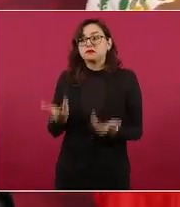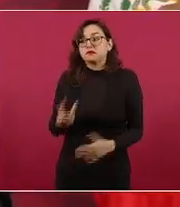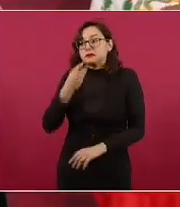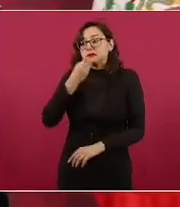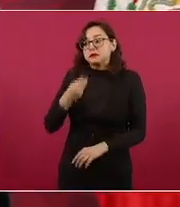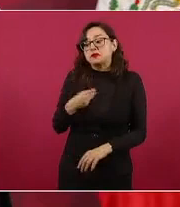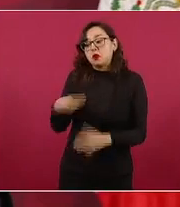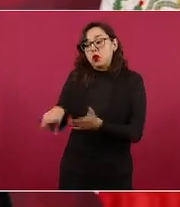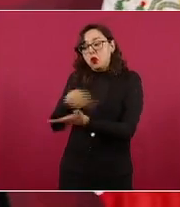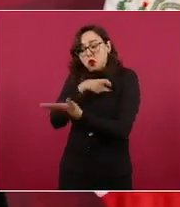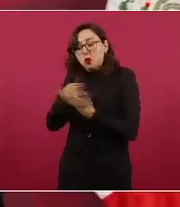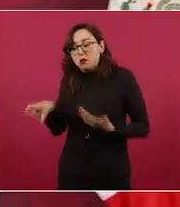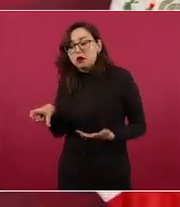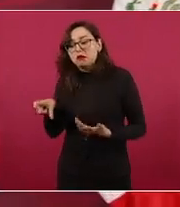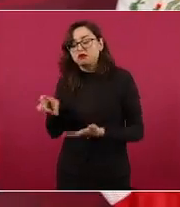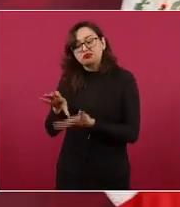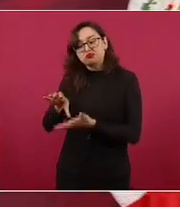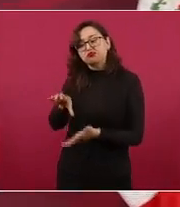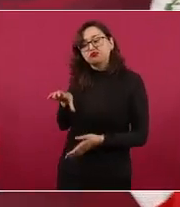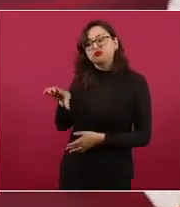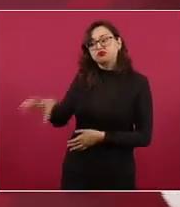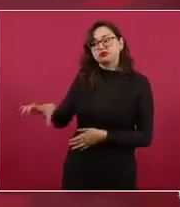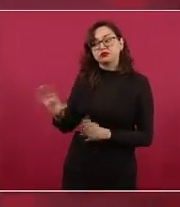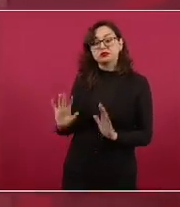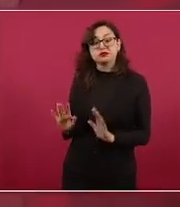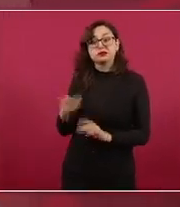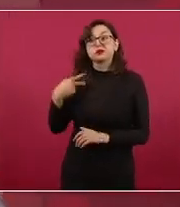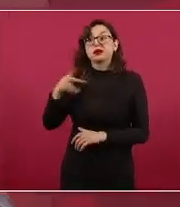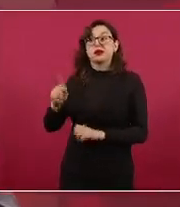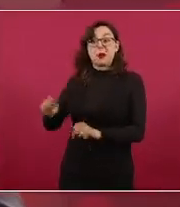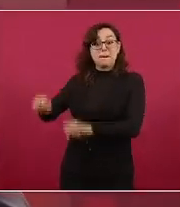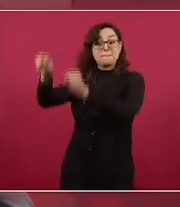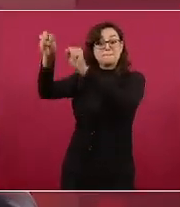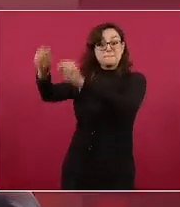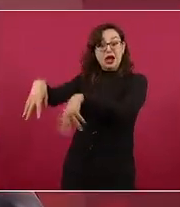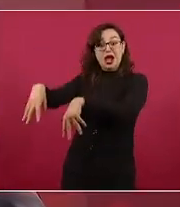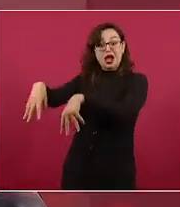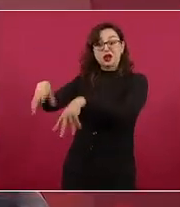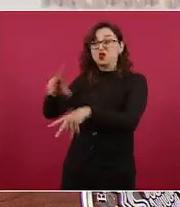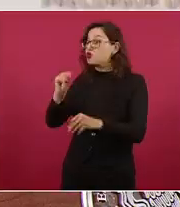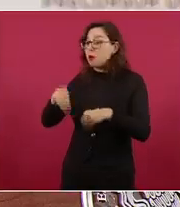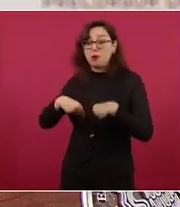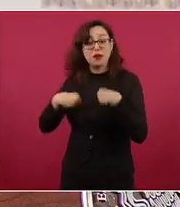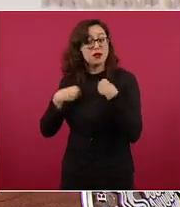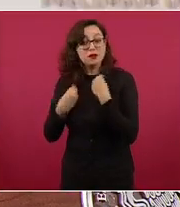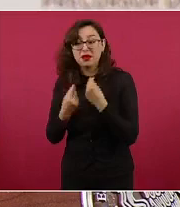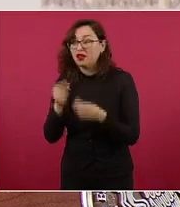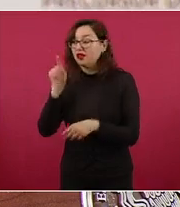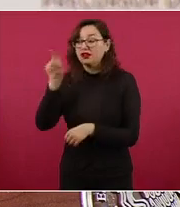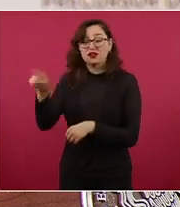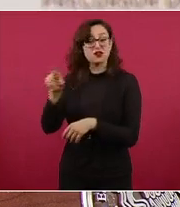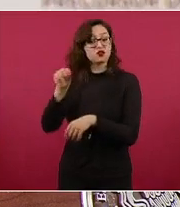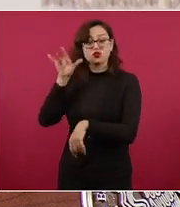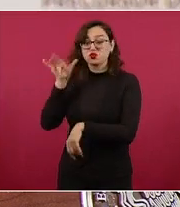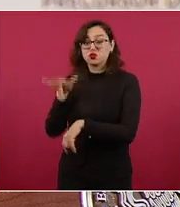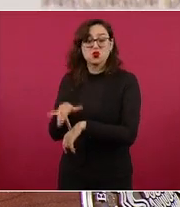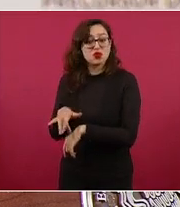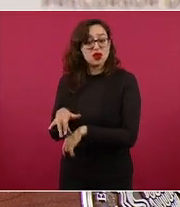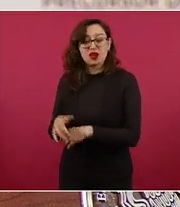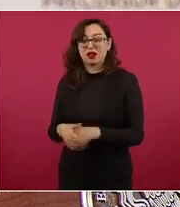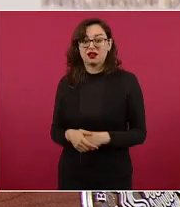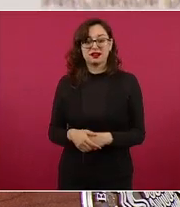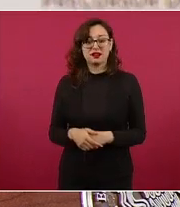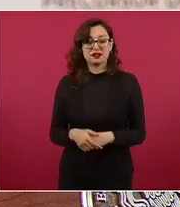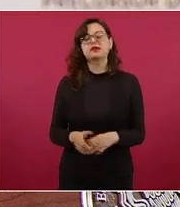no los ha utilizado porque lo que les importaba